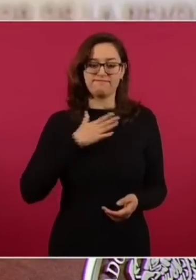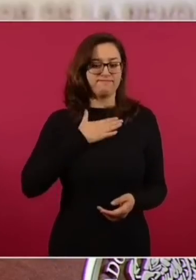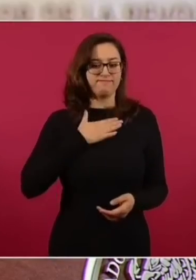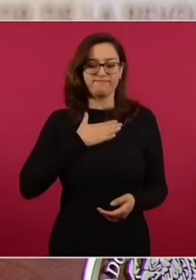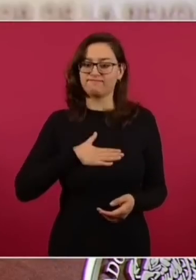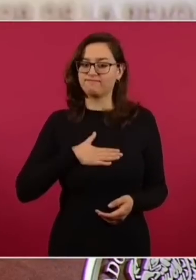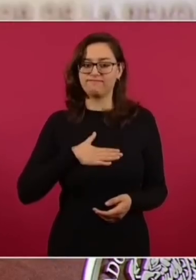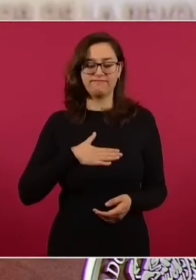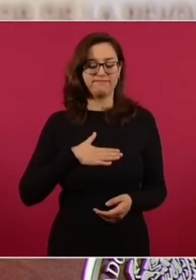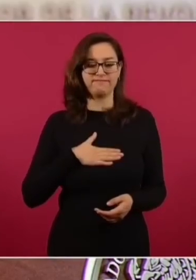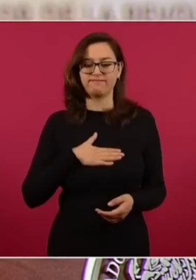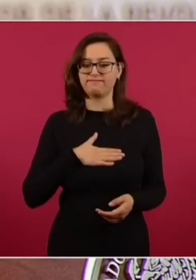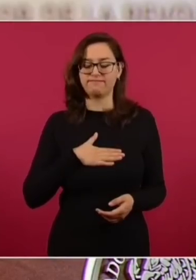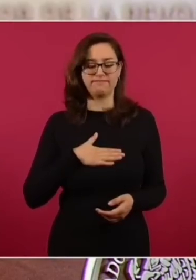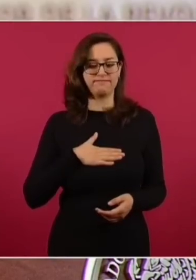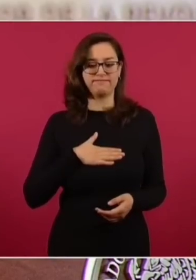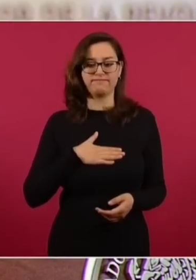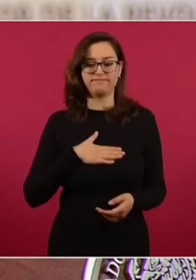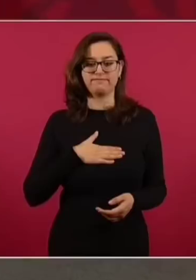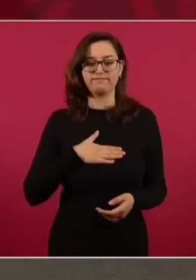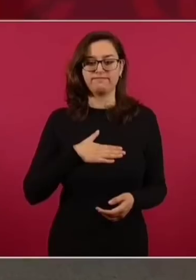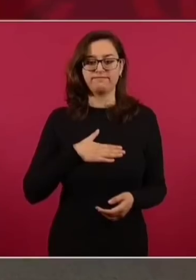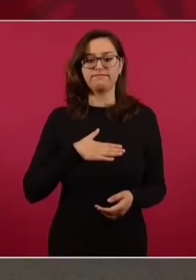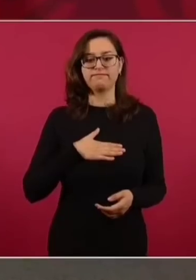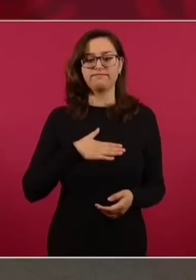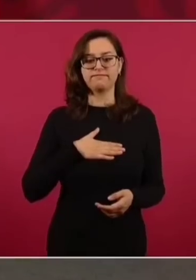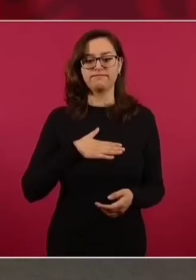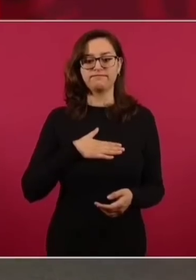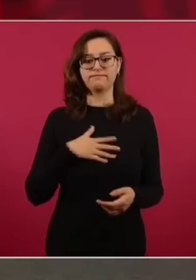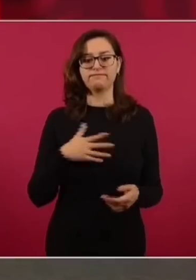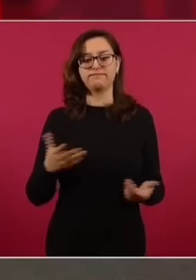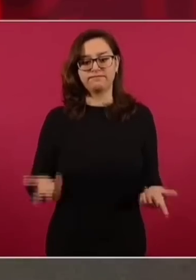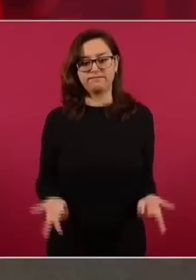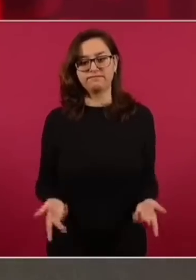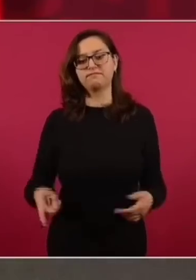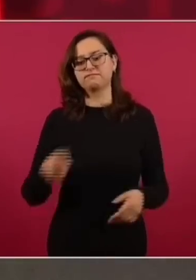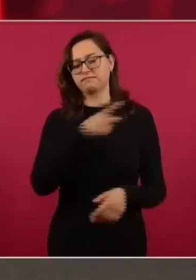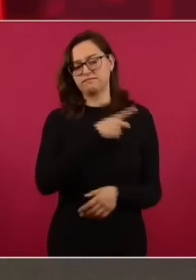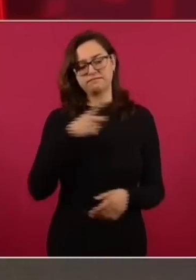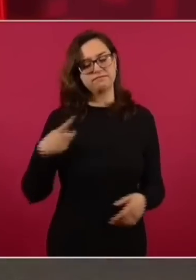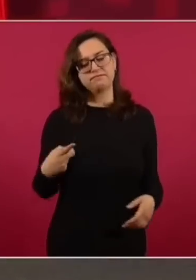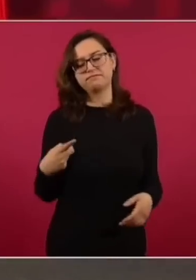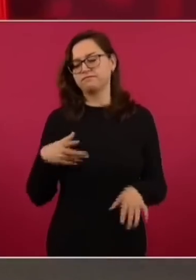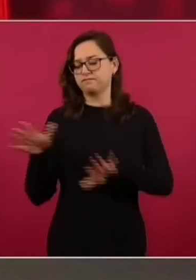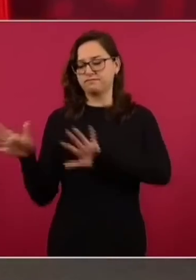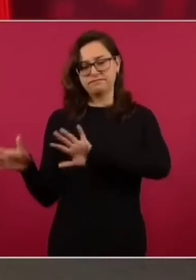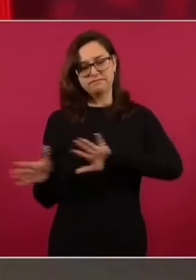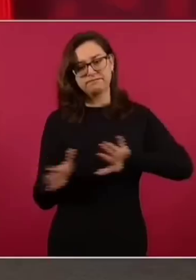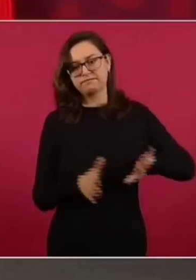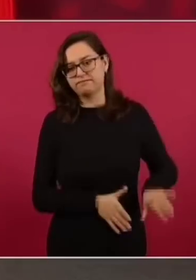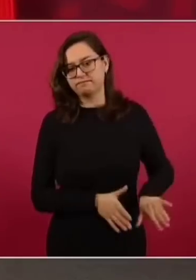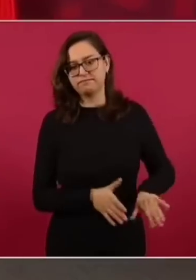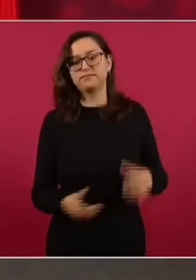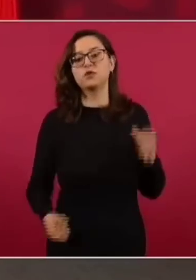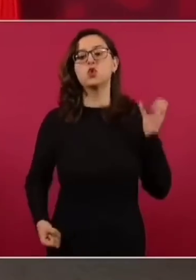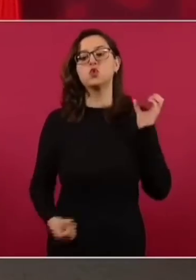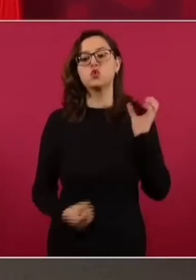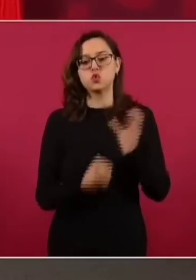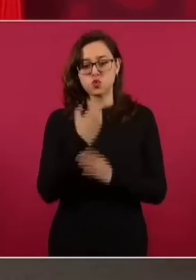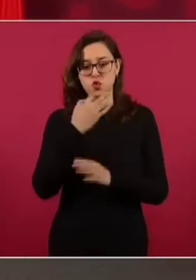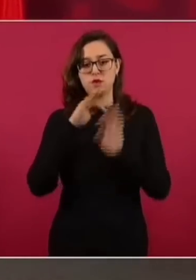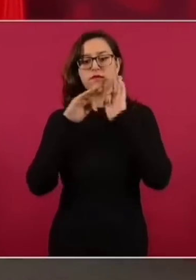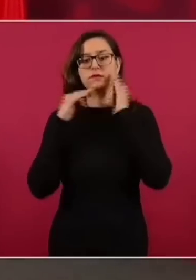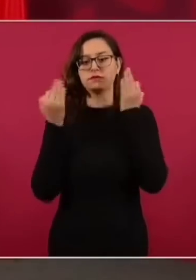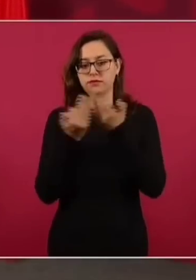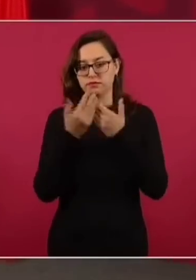que hay que hacer a un lado y hay que inaugurar una etapa